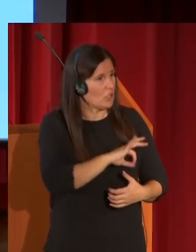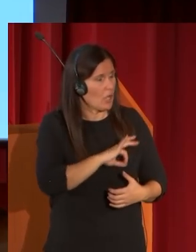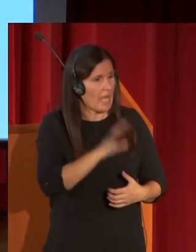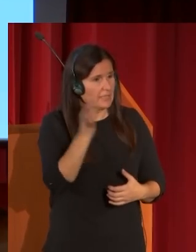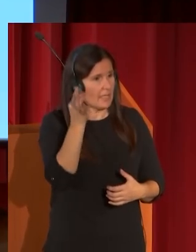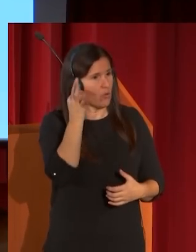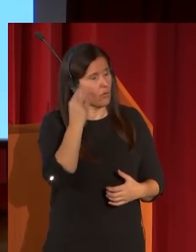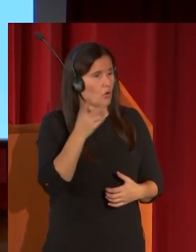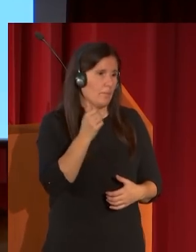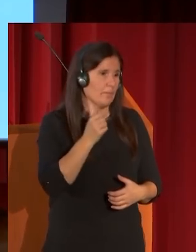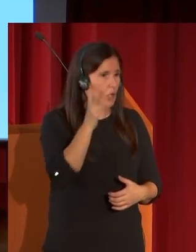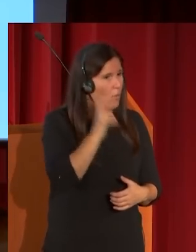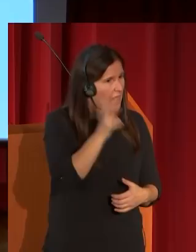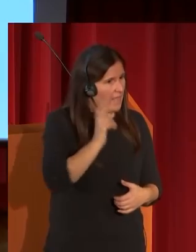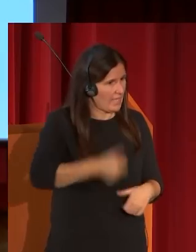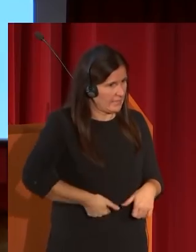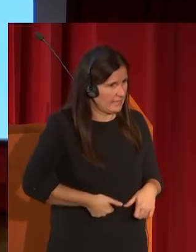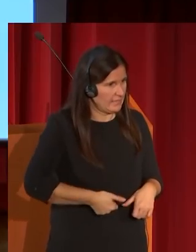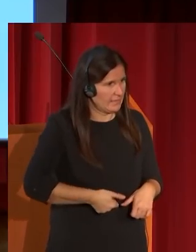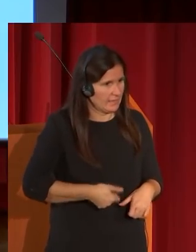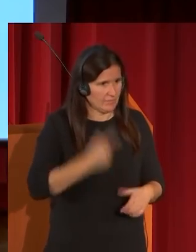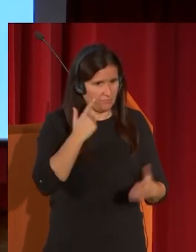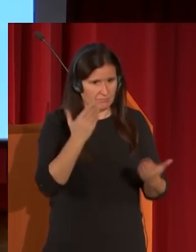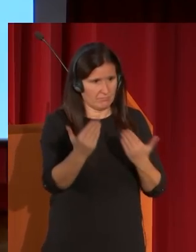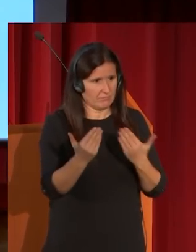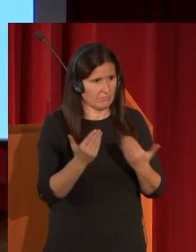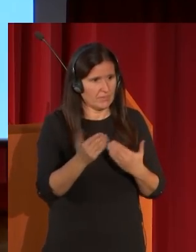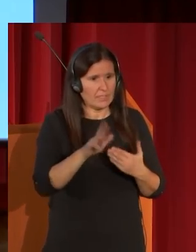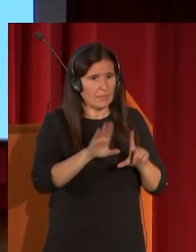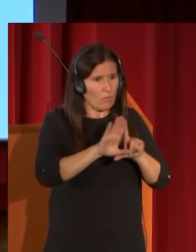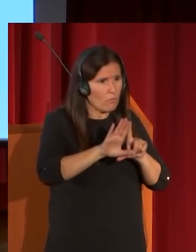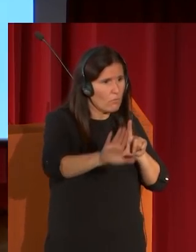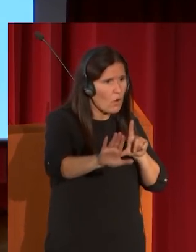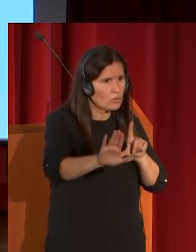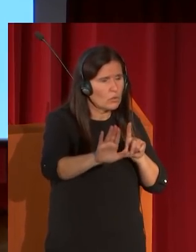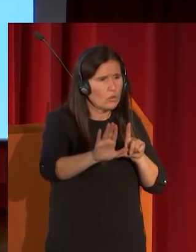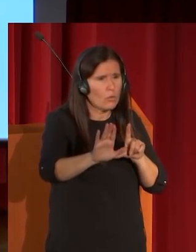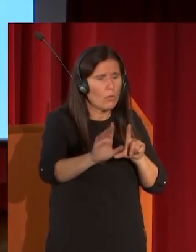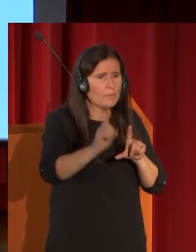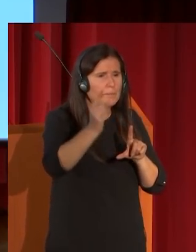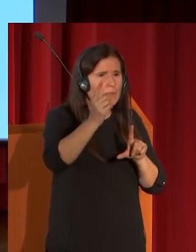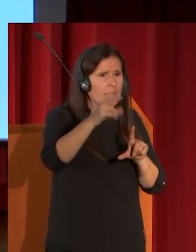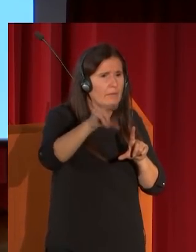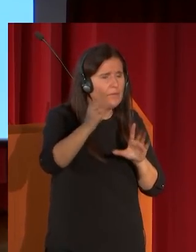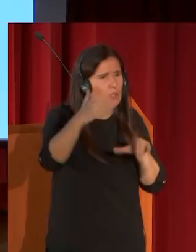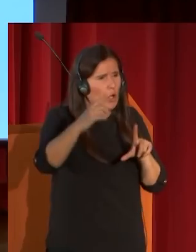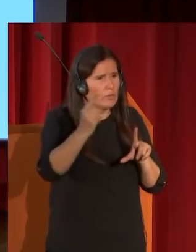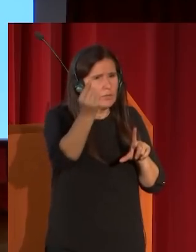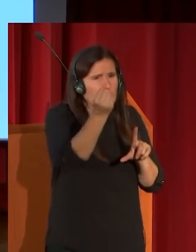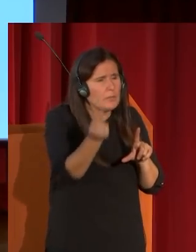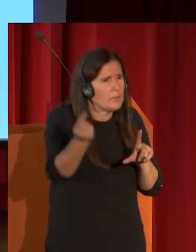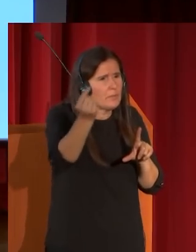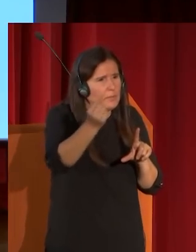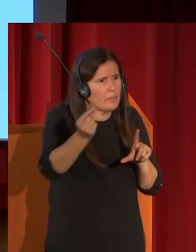colorido tan bello pero también estos fondos tan abocetados de los tapices y cómo con ellos con ese